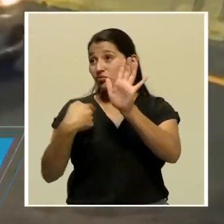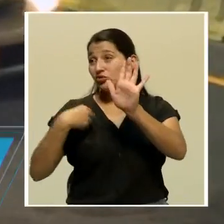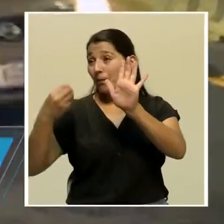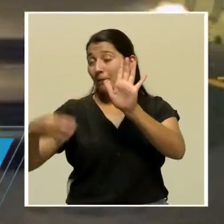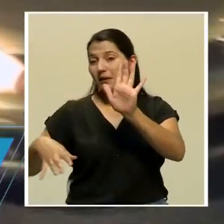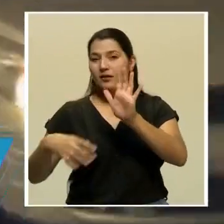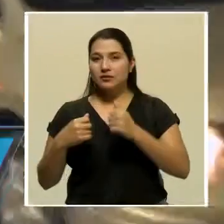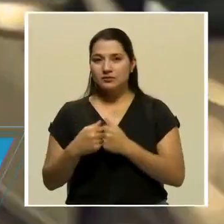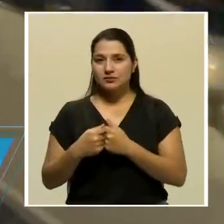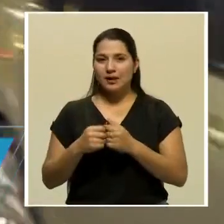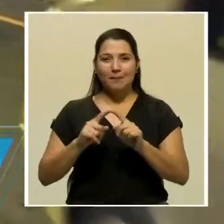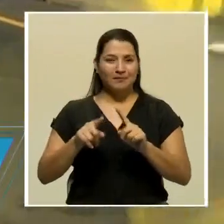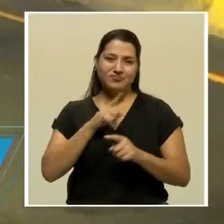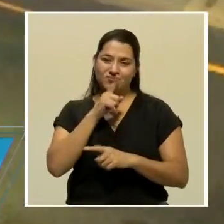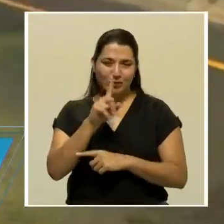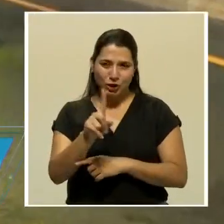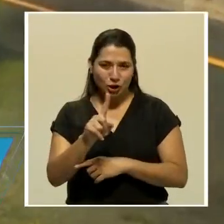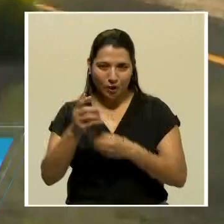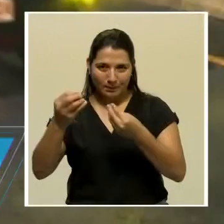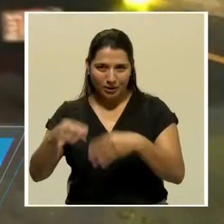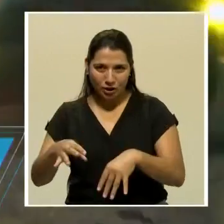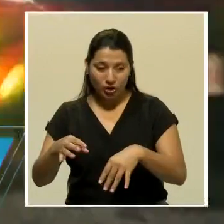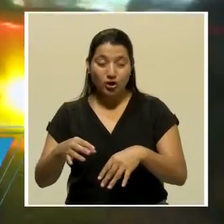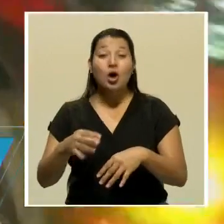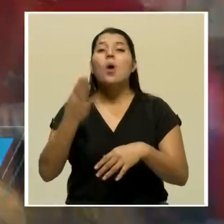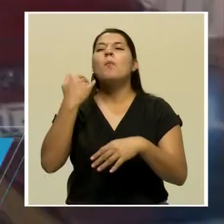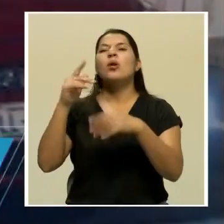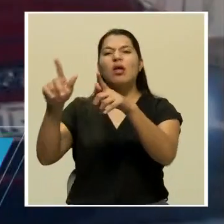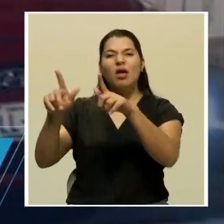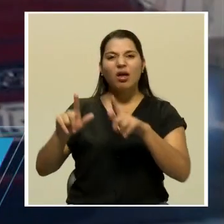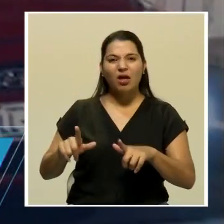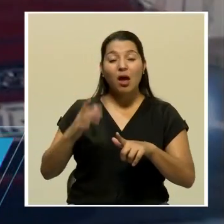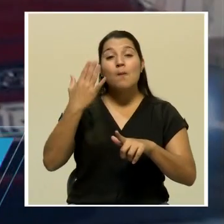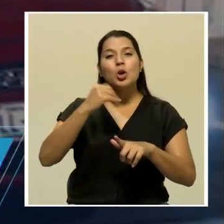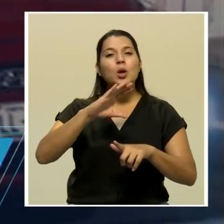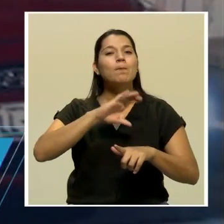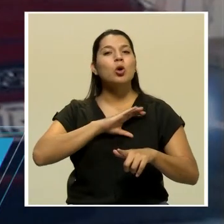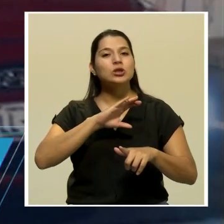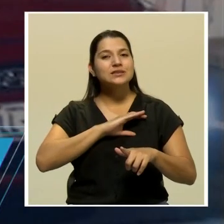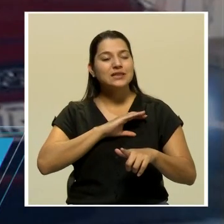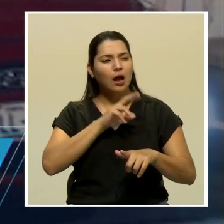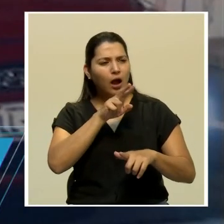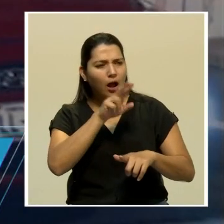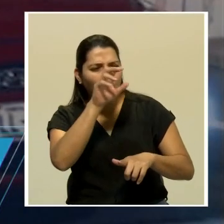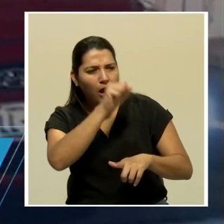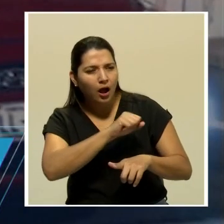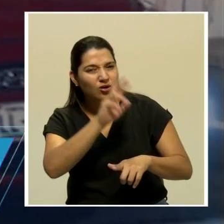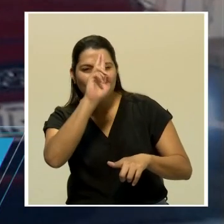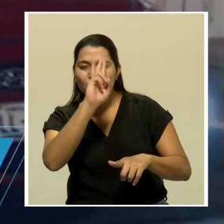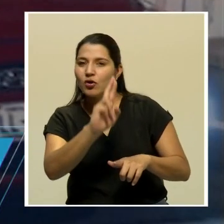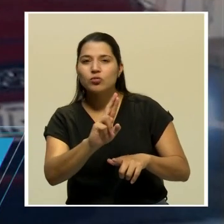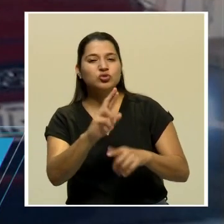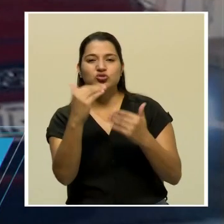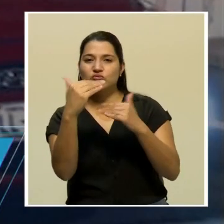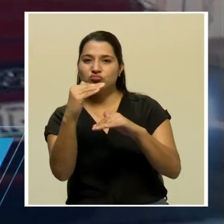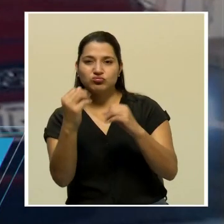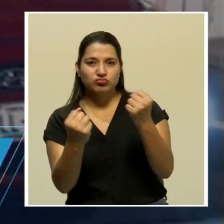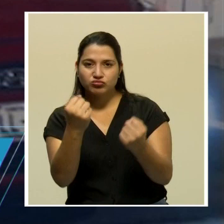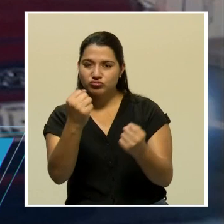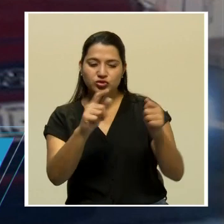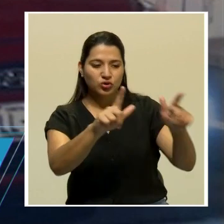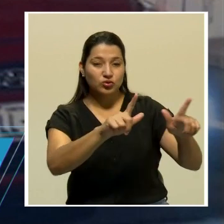Salazar, directora de Servicios del Registro Nacional, del 24 de marzo al 12 de abril se tramitaron 60 placas con